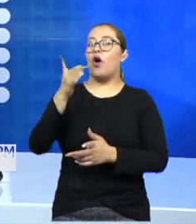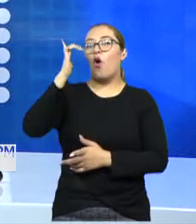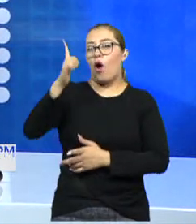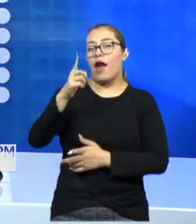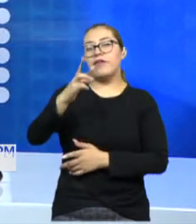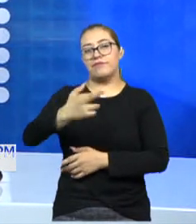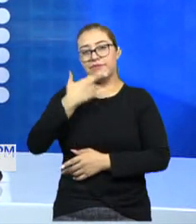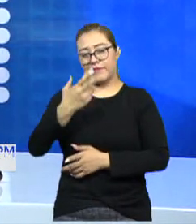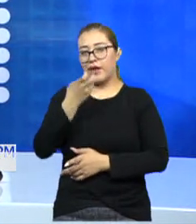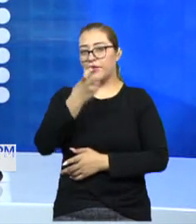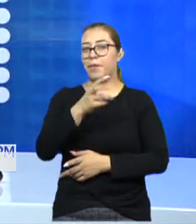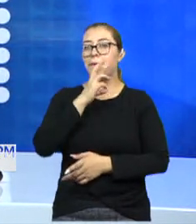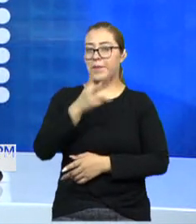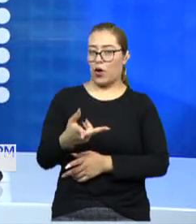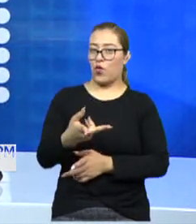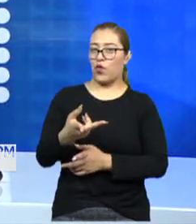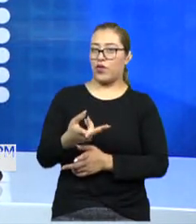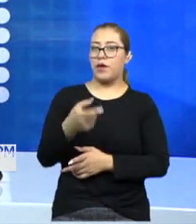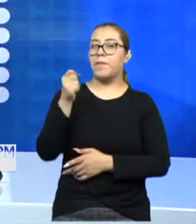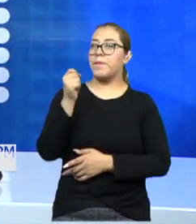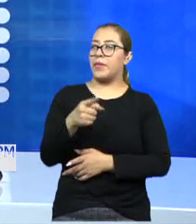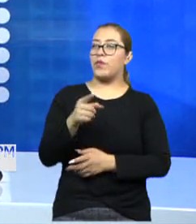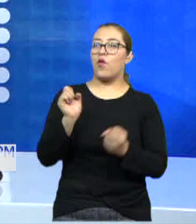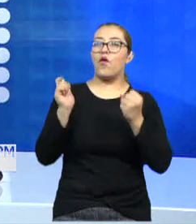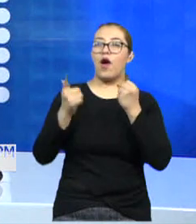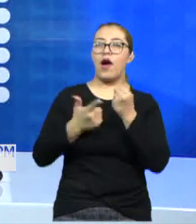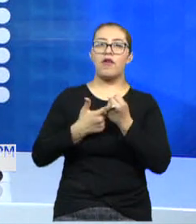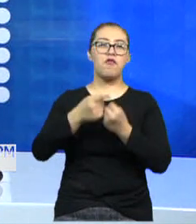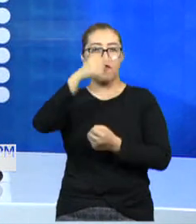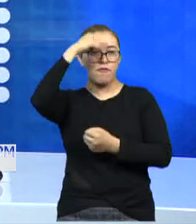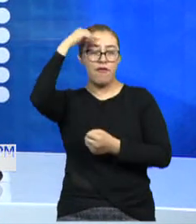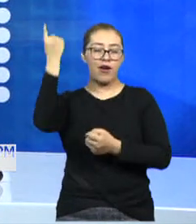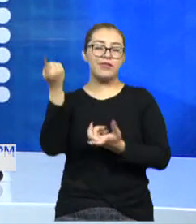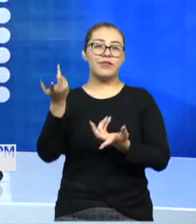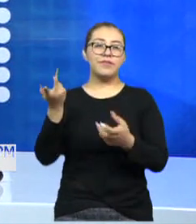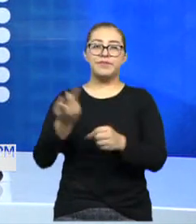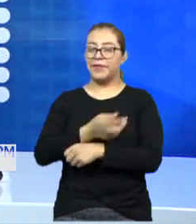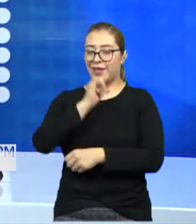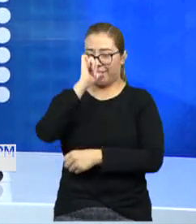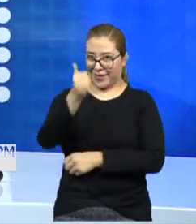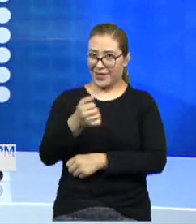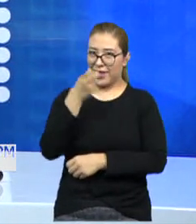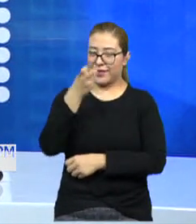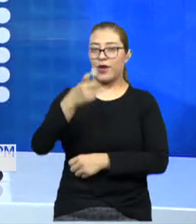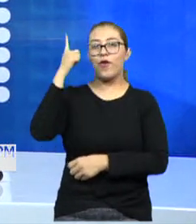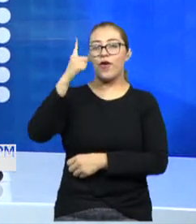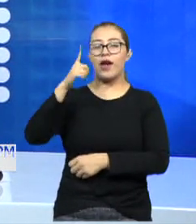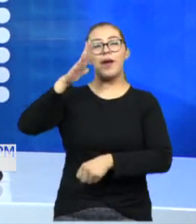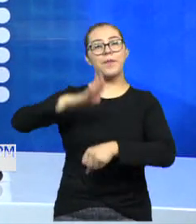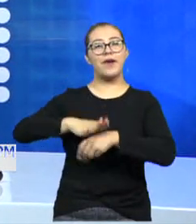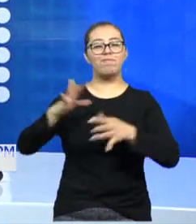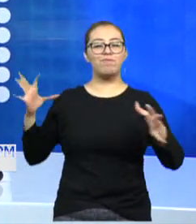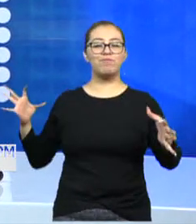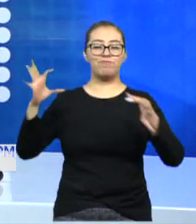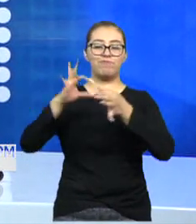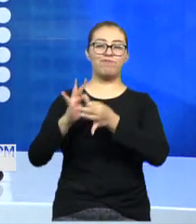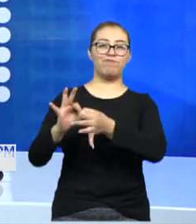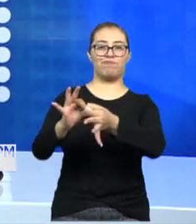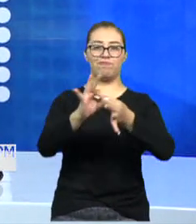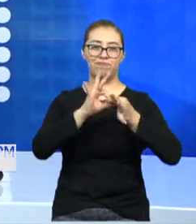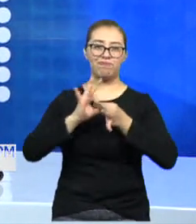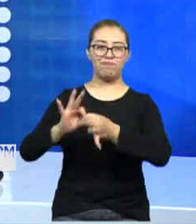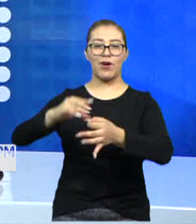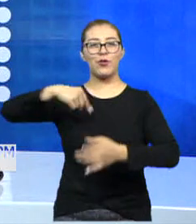esto sea, así como dices, algo realmente sencillo. No pase a más y sigamos haciendo esa sinergia que nos ha